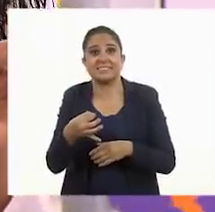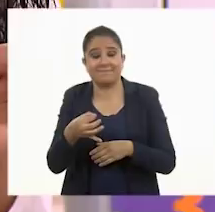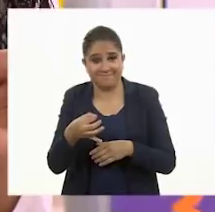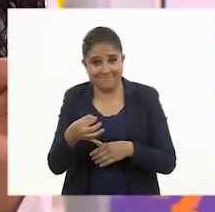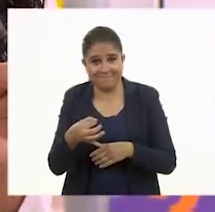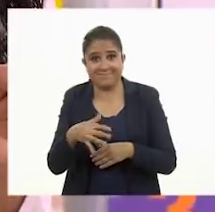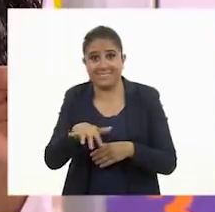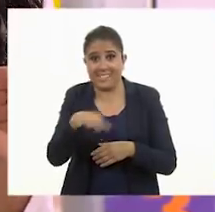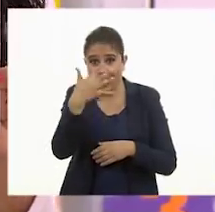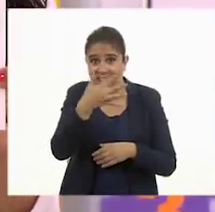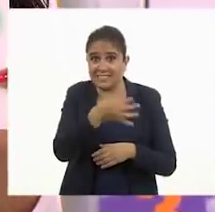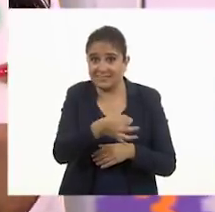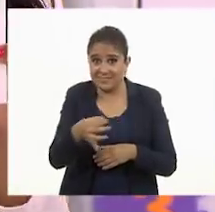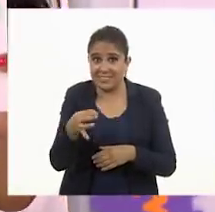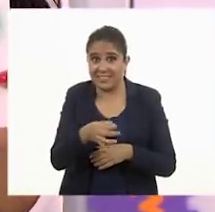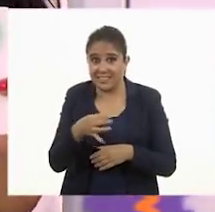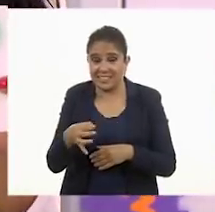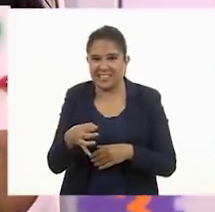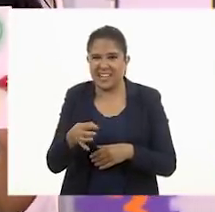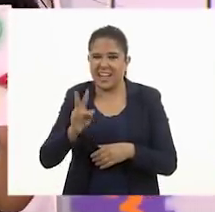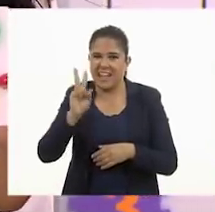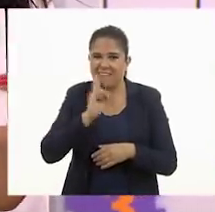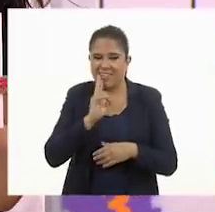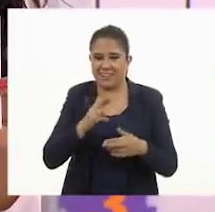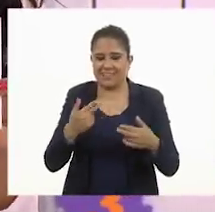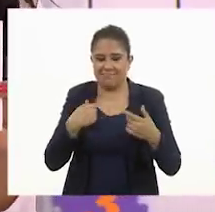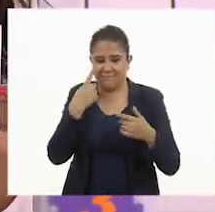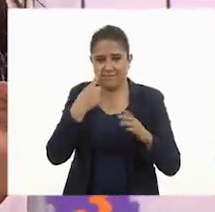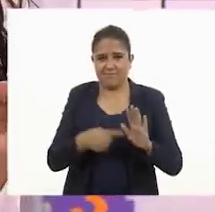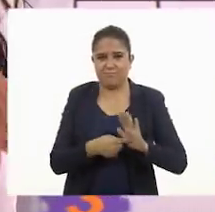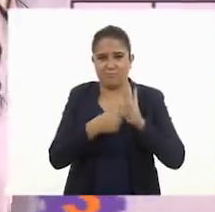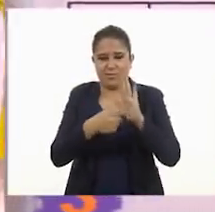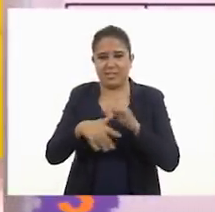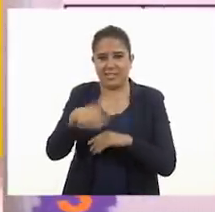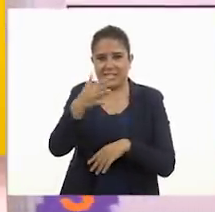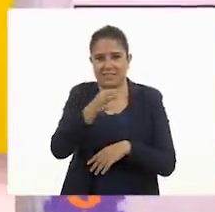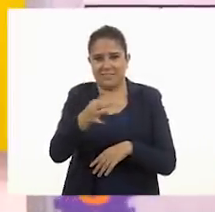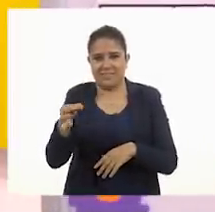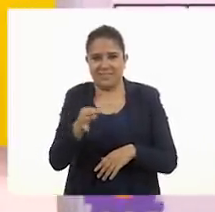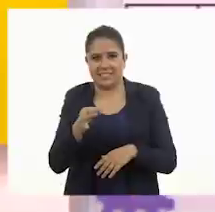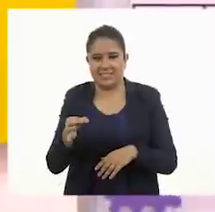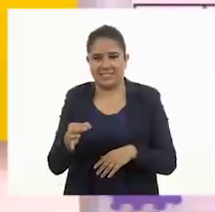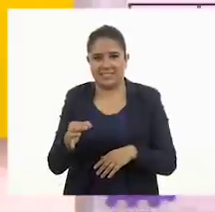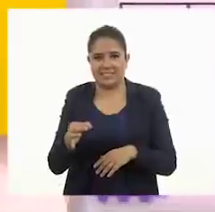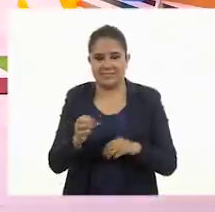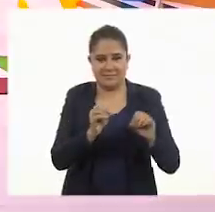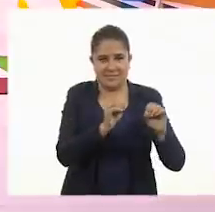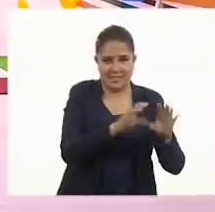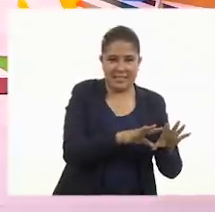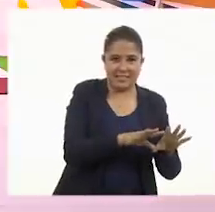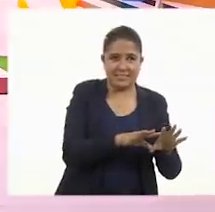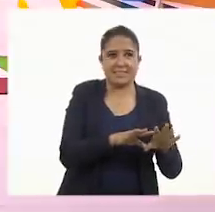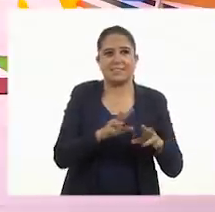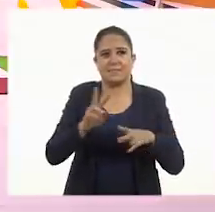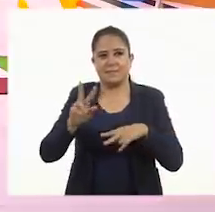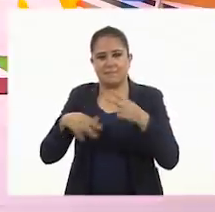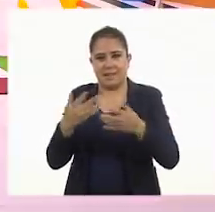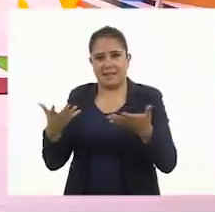¡Mmm! Quince fichas. Vamos a representar las quince fichas entonces. Vamos a dejarlo aquí y...